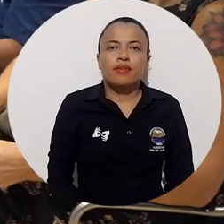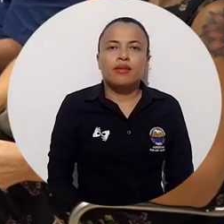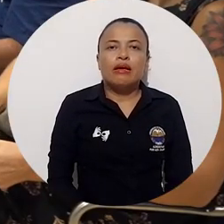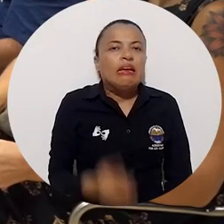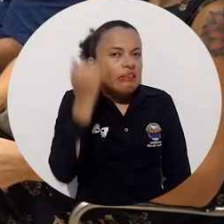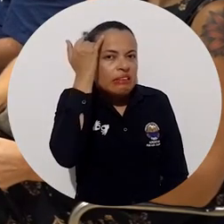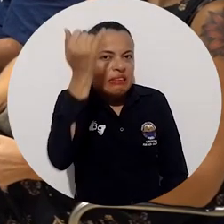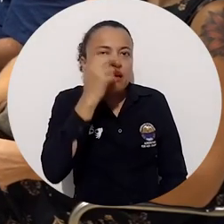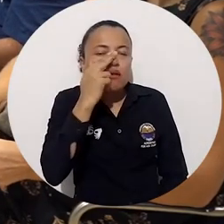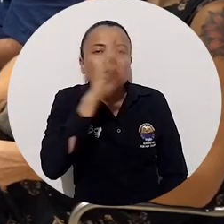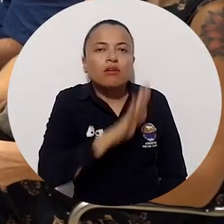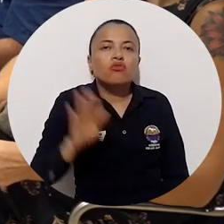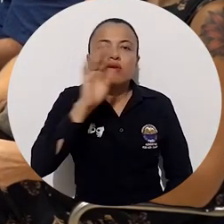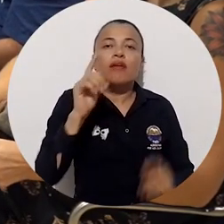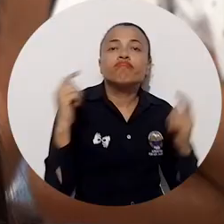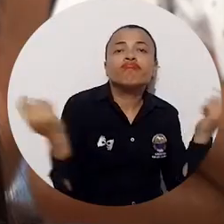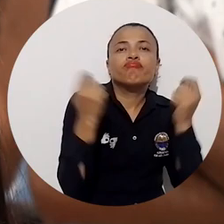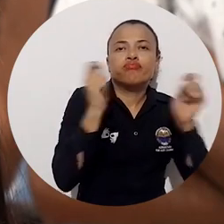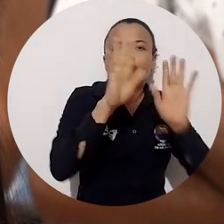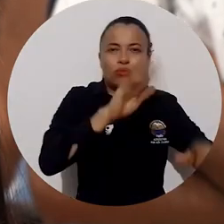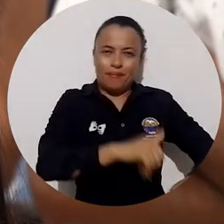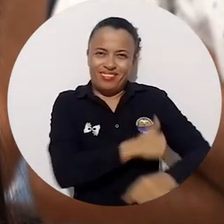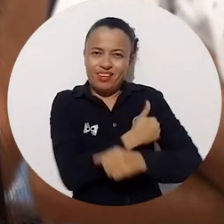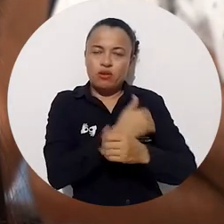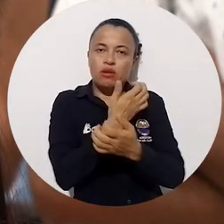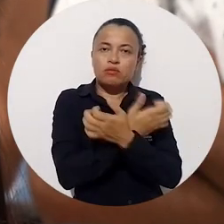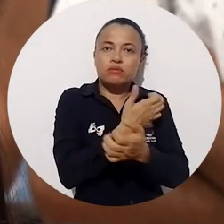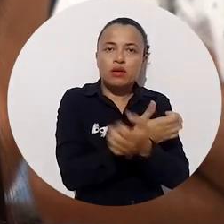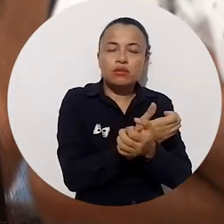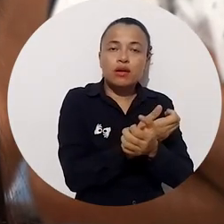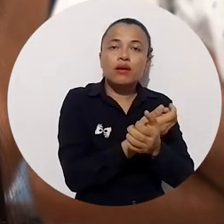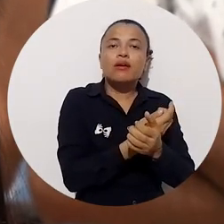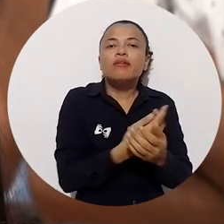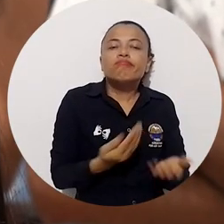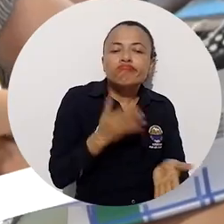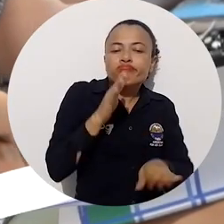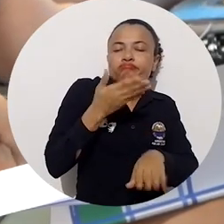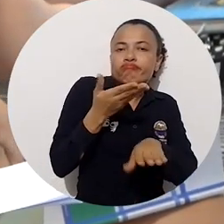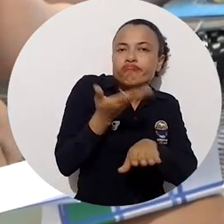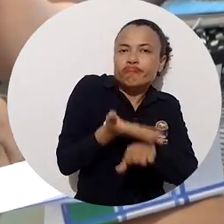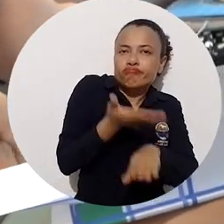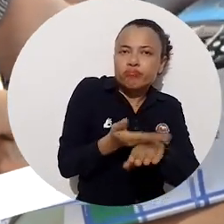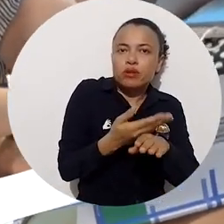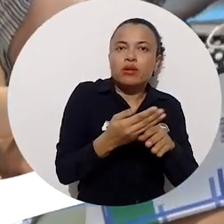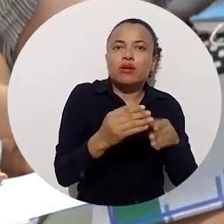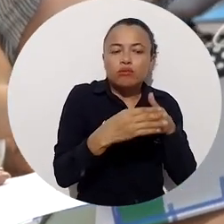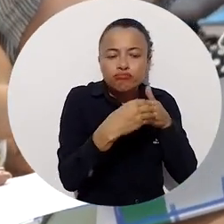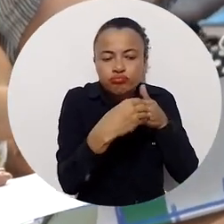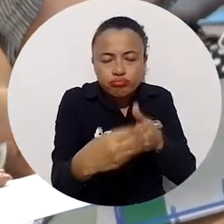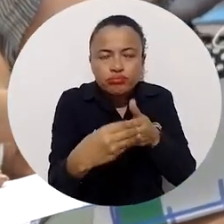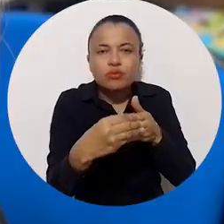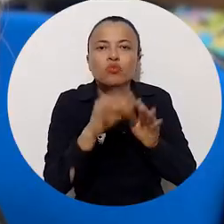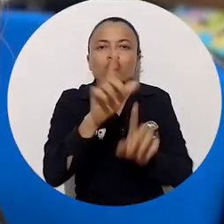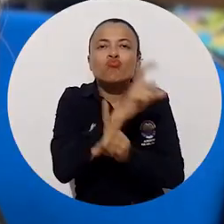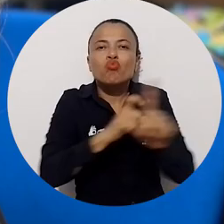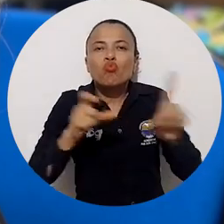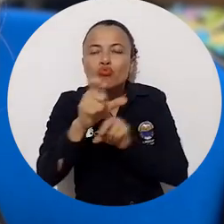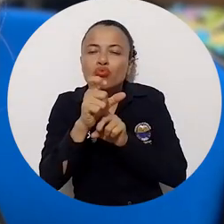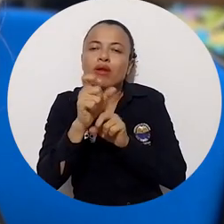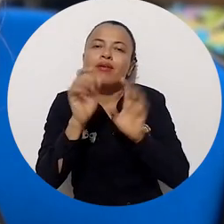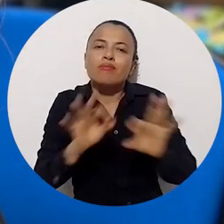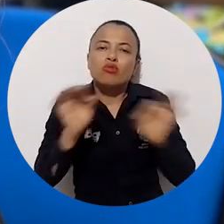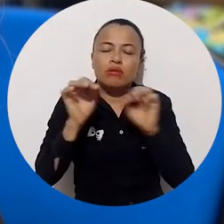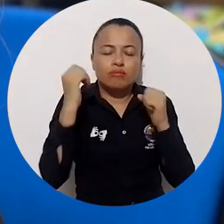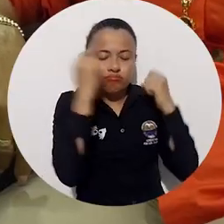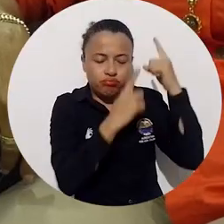Esta iniciativa nacional, impulsada por MinCiencias, propone una hoja de ruta para consolidar una cultura que promueva la reflexión